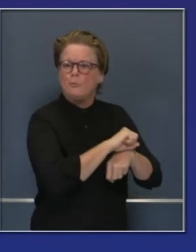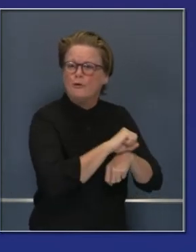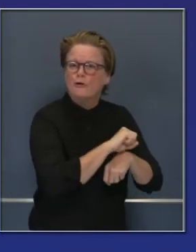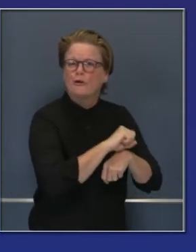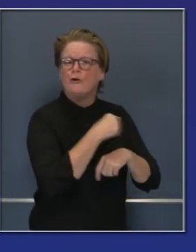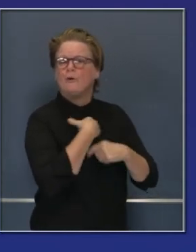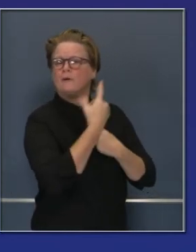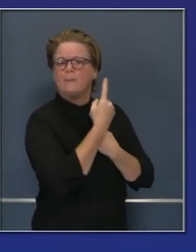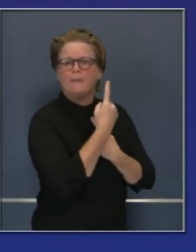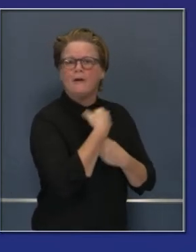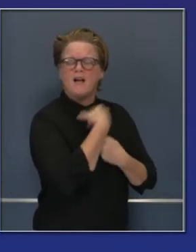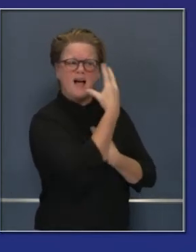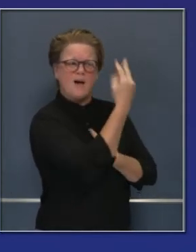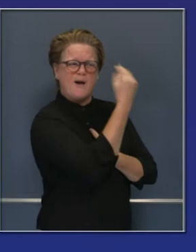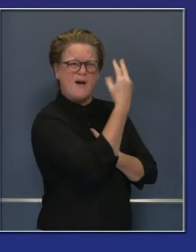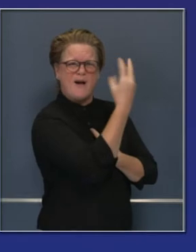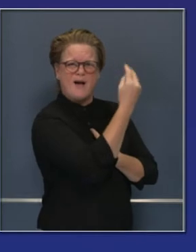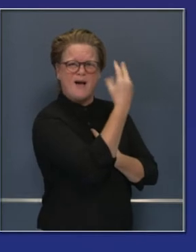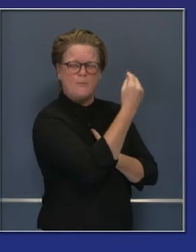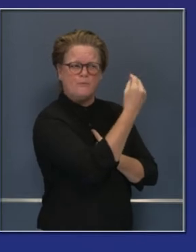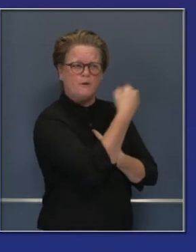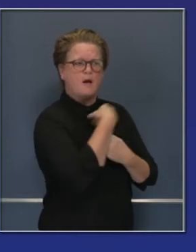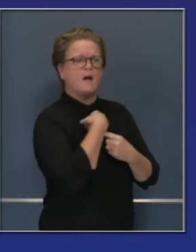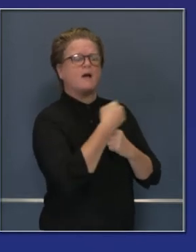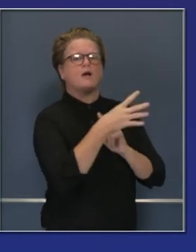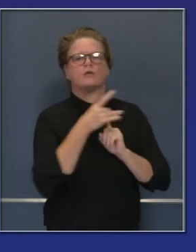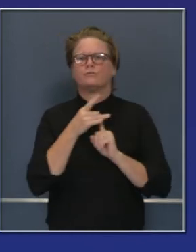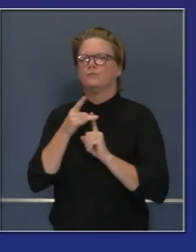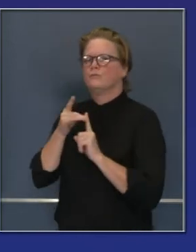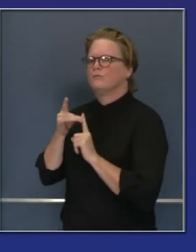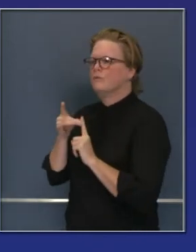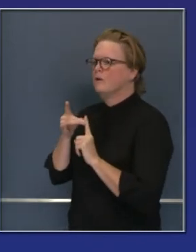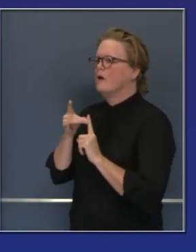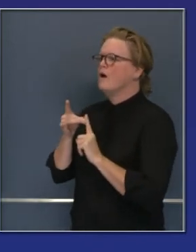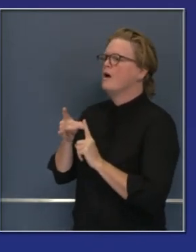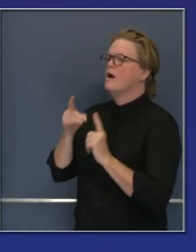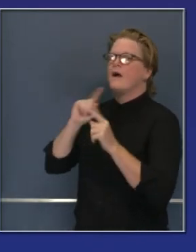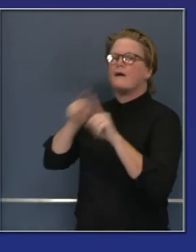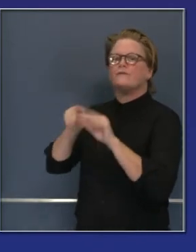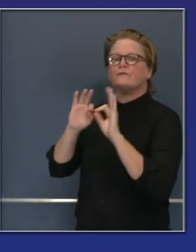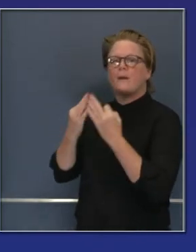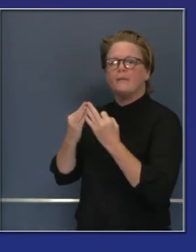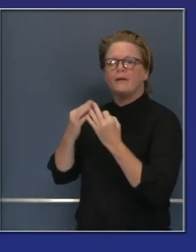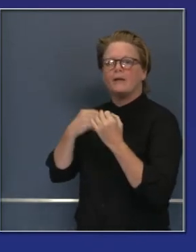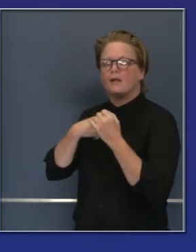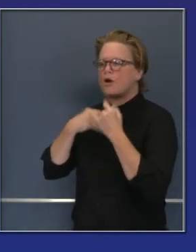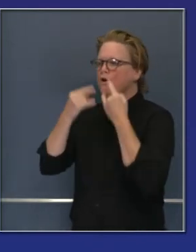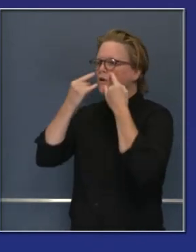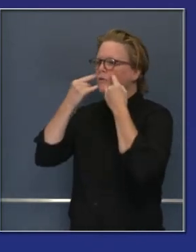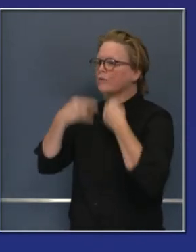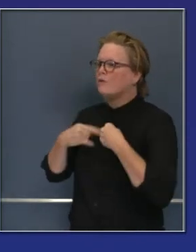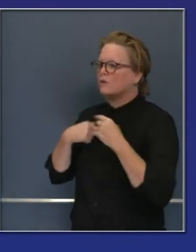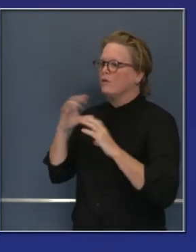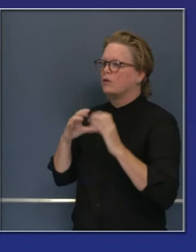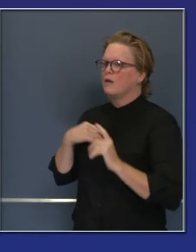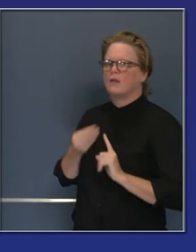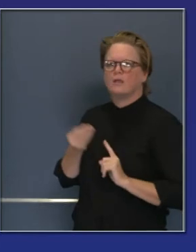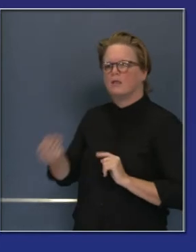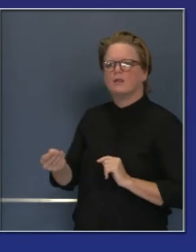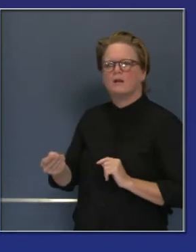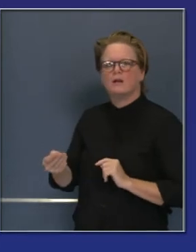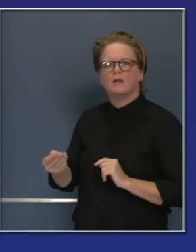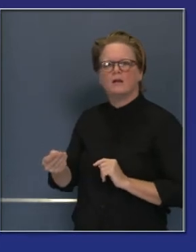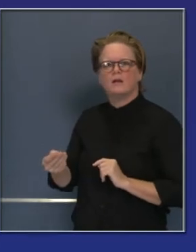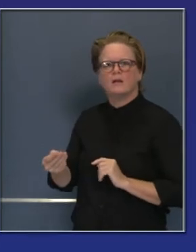hecho, y llegan a casa, hacen lo que muchos de nosotros hacemos. Bajan la guardia, pasan tiempo con su familia, claro como debe